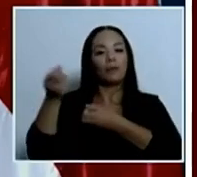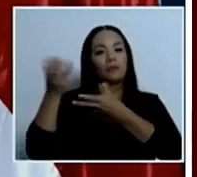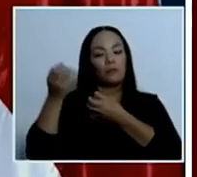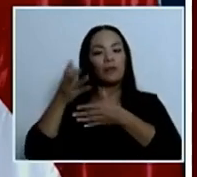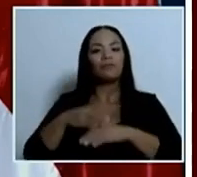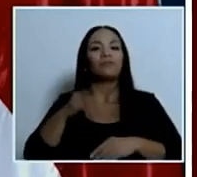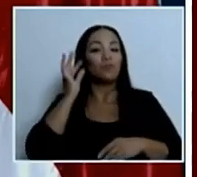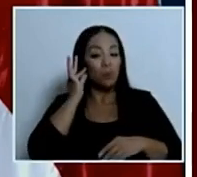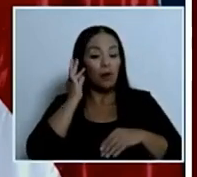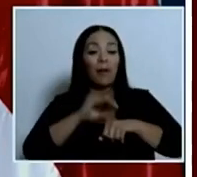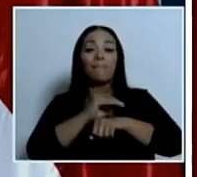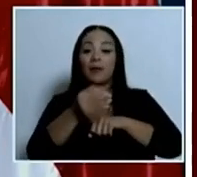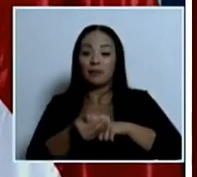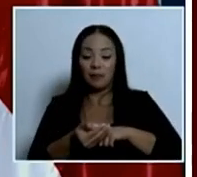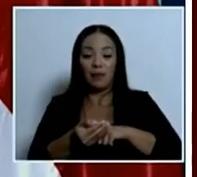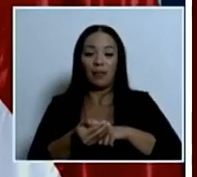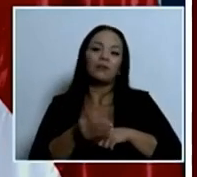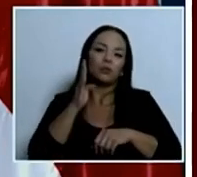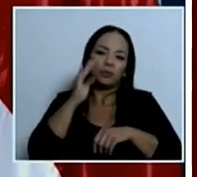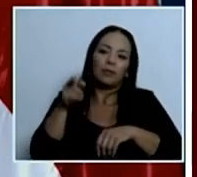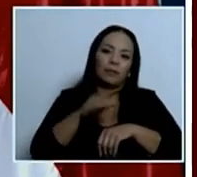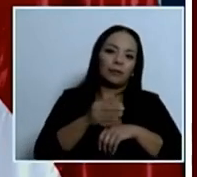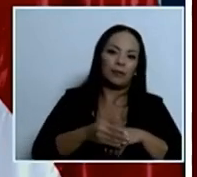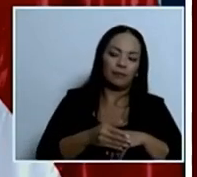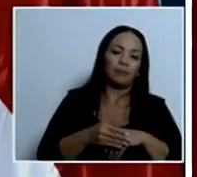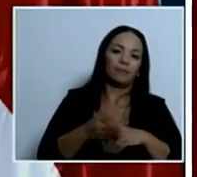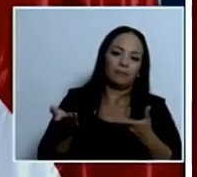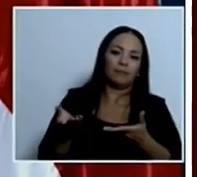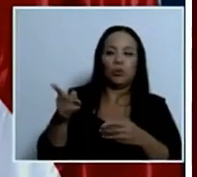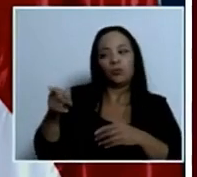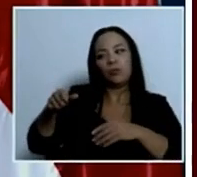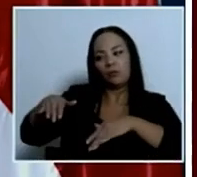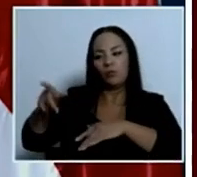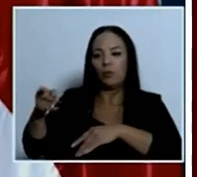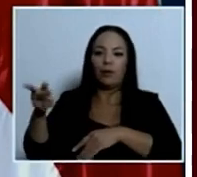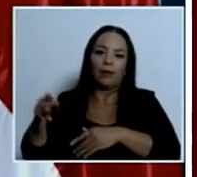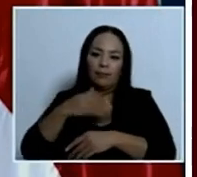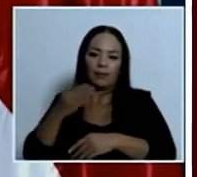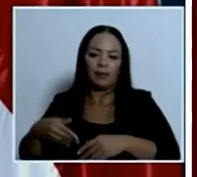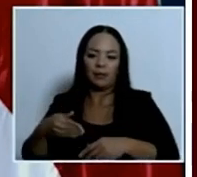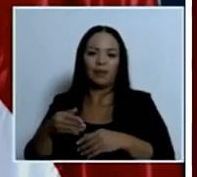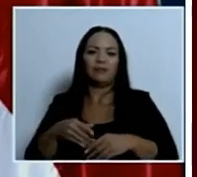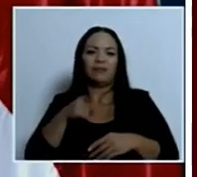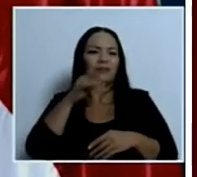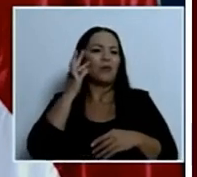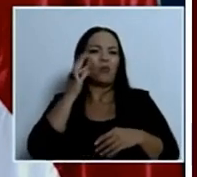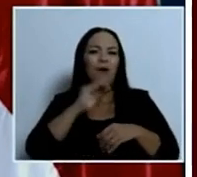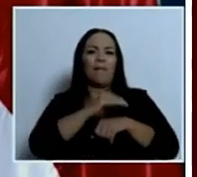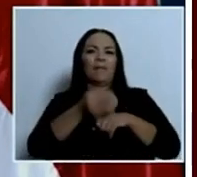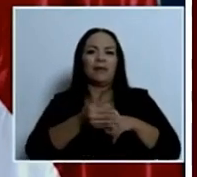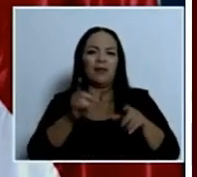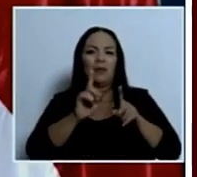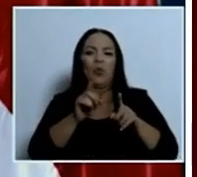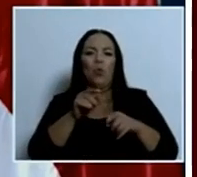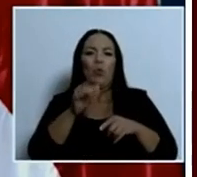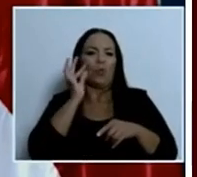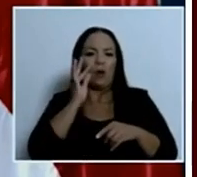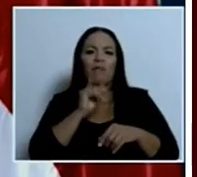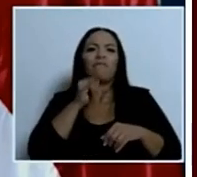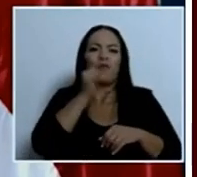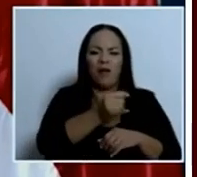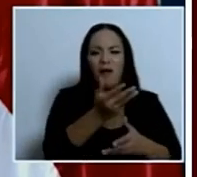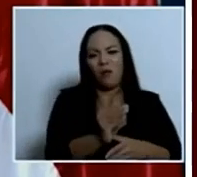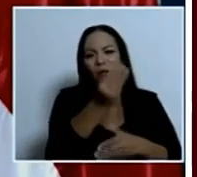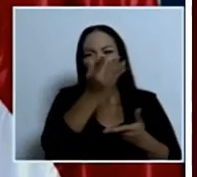embarazada cuando usted no era la violación porque no sé que quedó embarazada la violaron cuando usted no era presidente